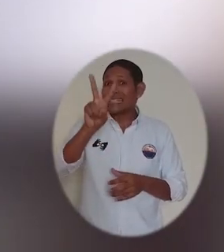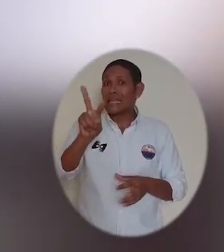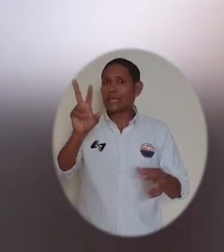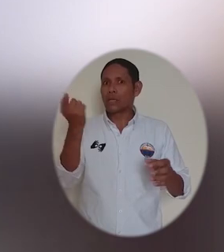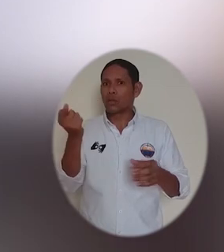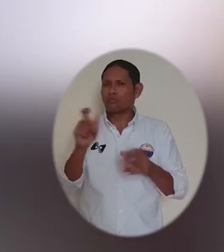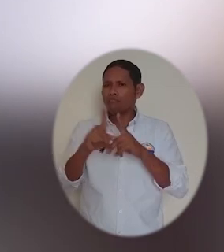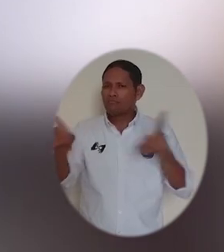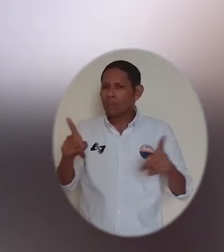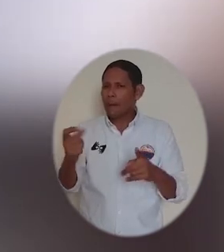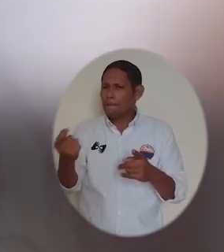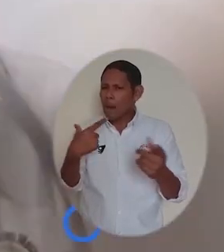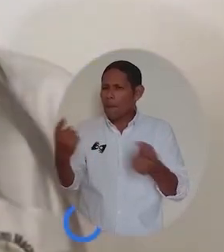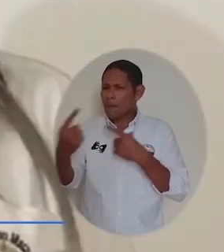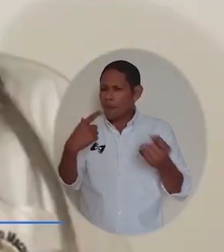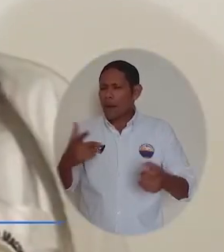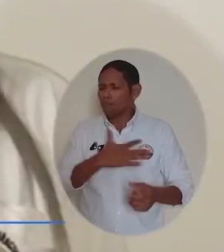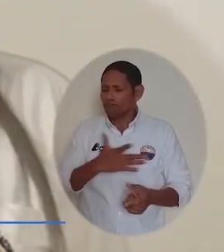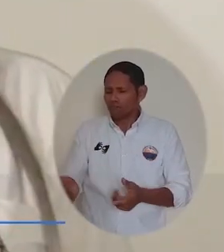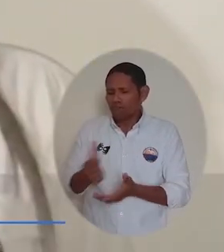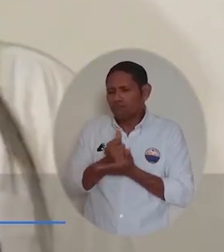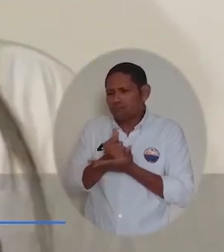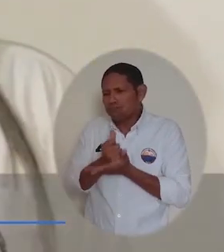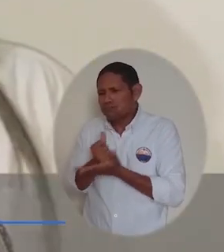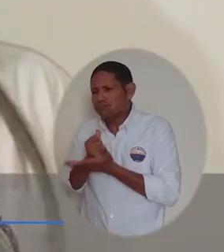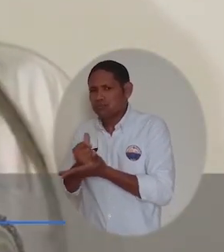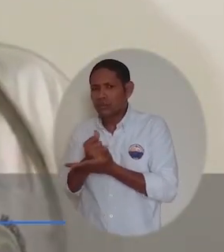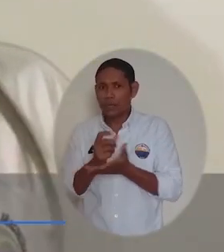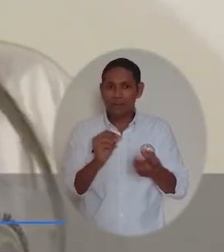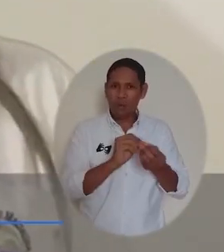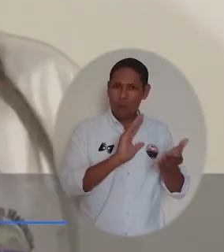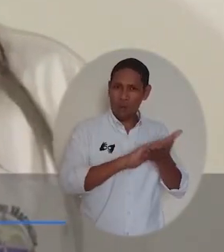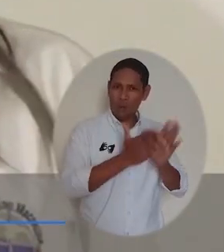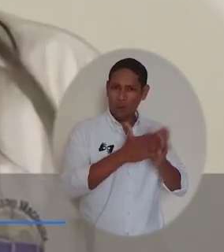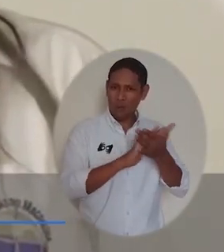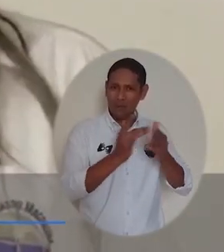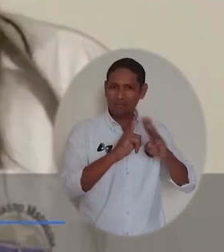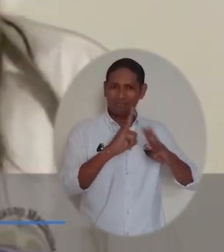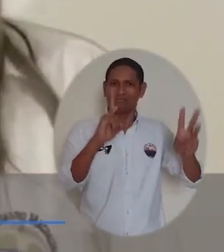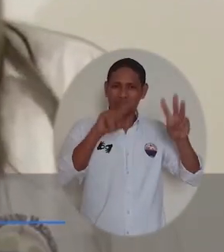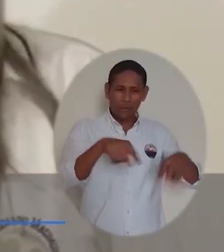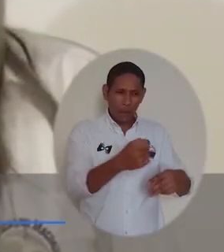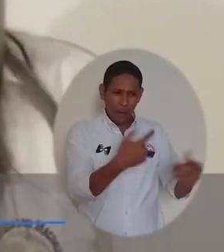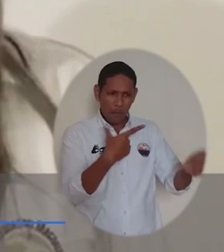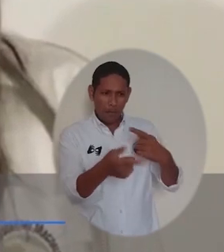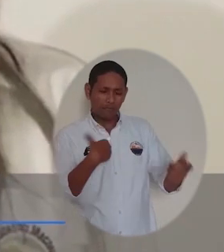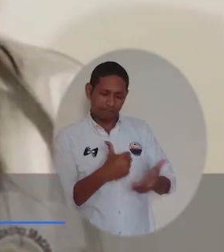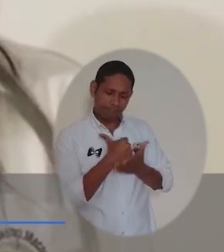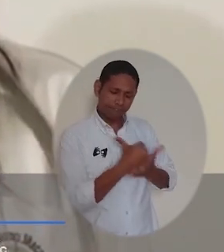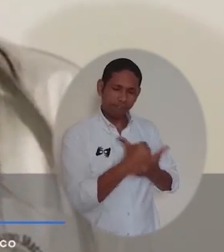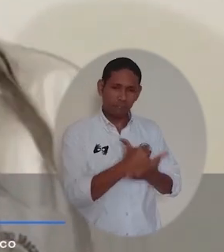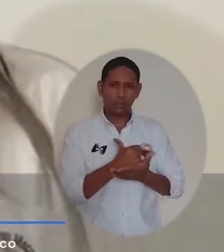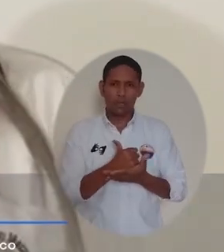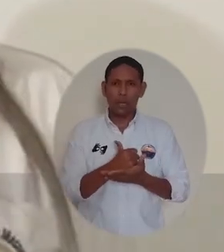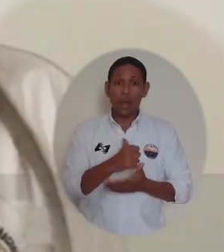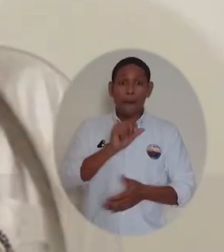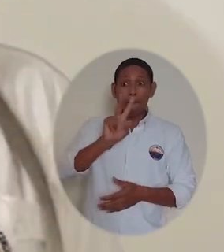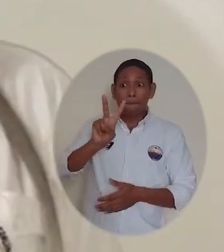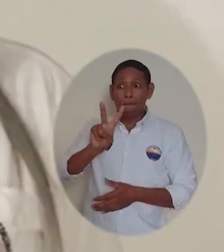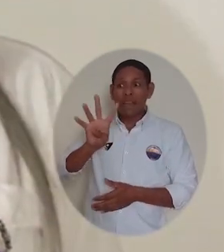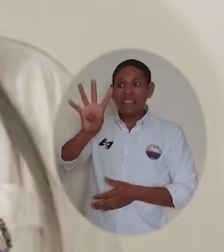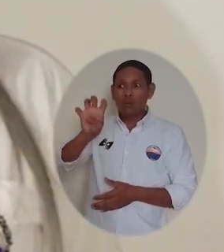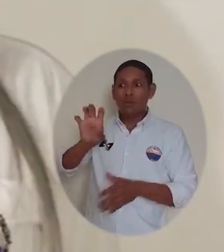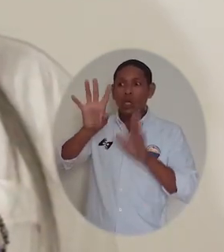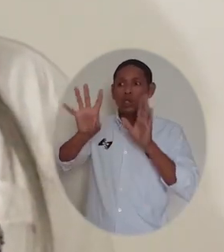recepcionado un total de 62 consultas radicadas por los usuarios y por miembros de la comunidad universitaria de estas